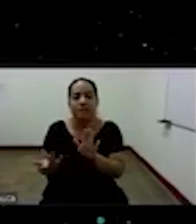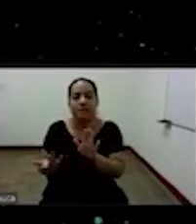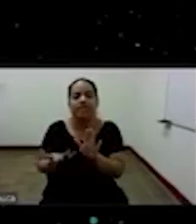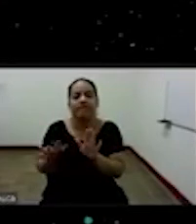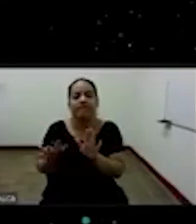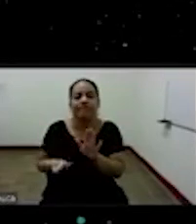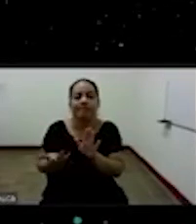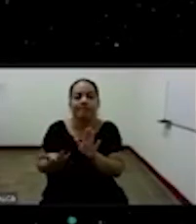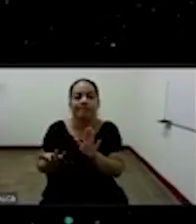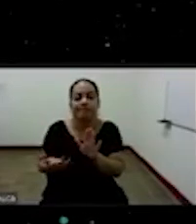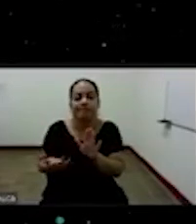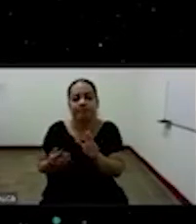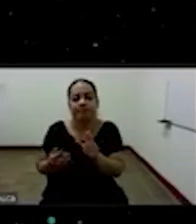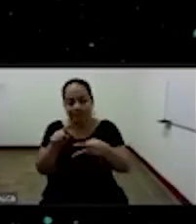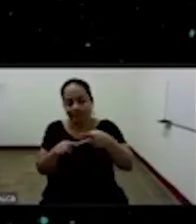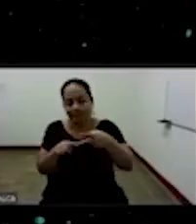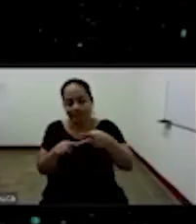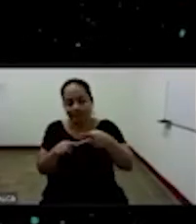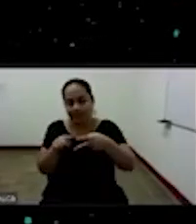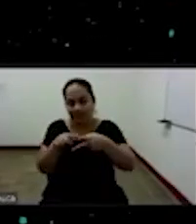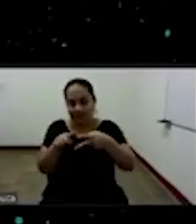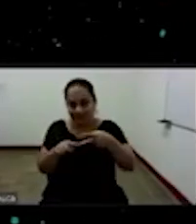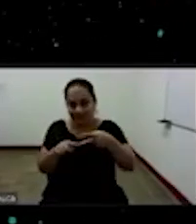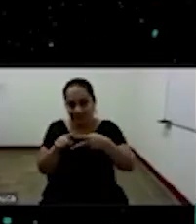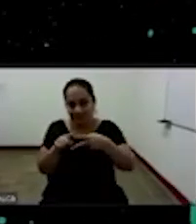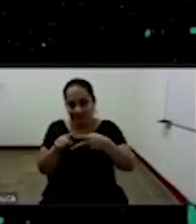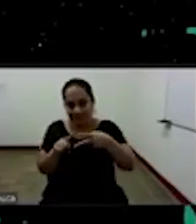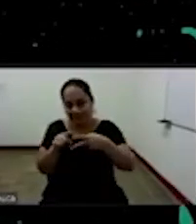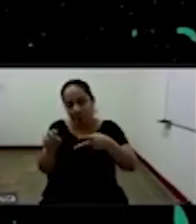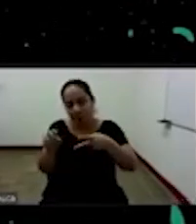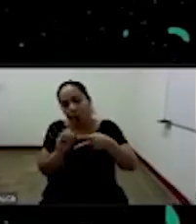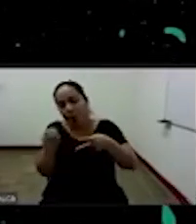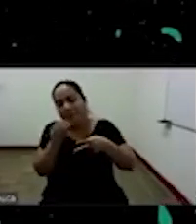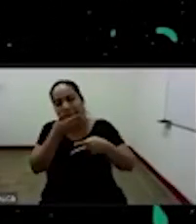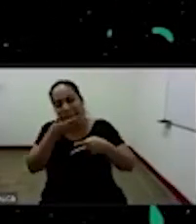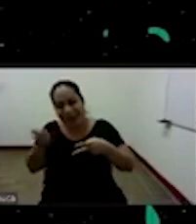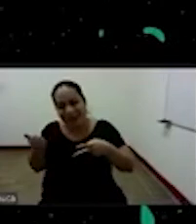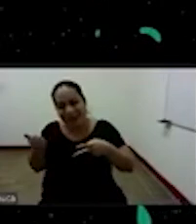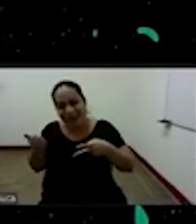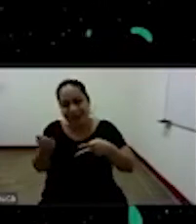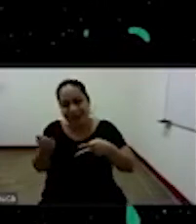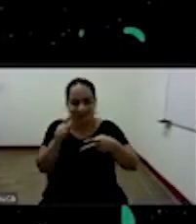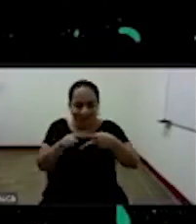dos puntos en consideración o mejor quiero expresar dos puntos